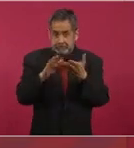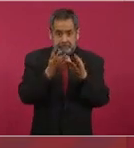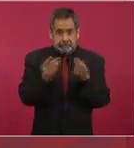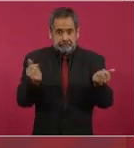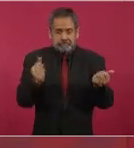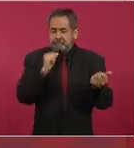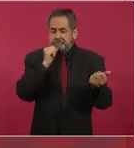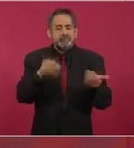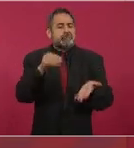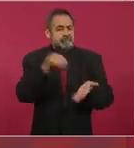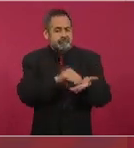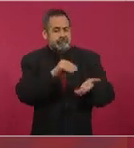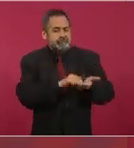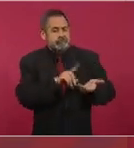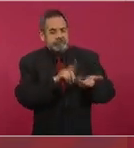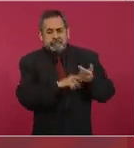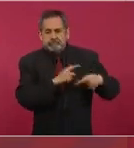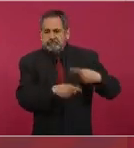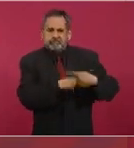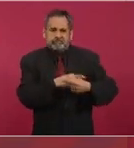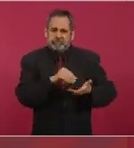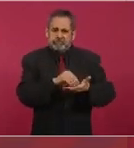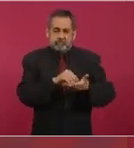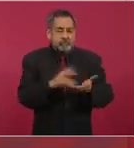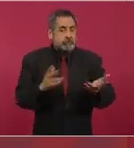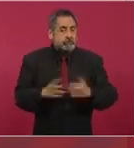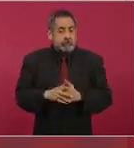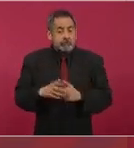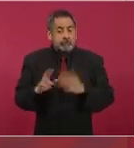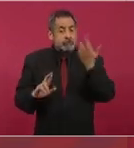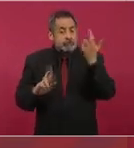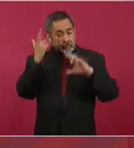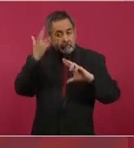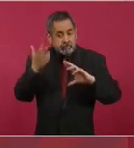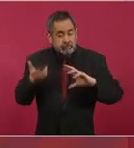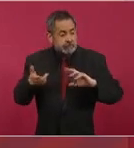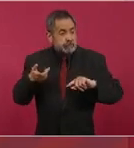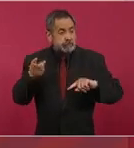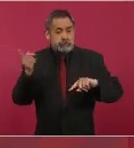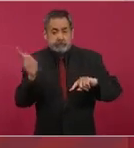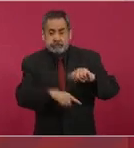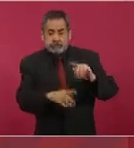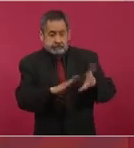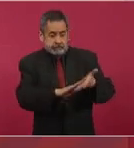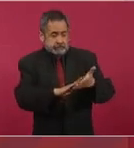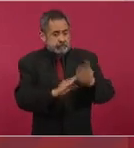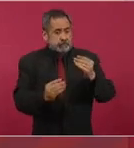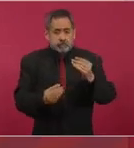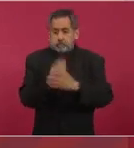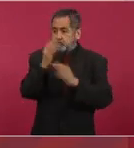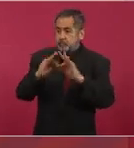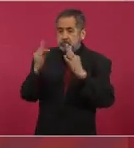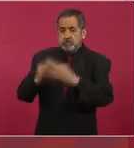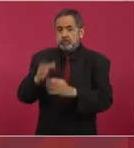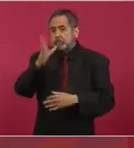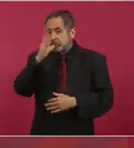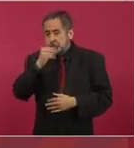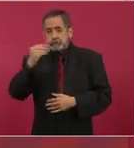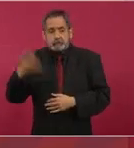que vaya que fue profunda, no pudo arrancar de raíz ese régimen.